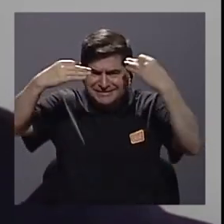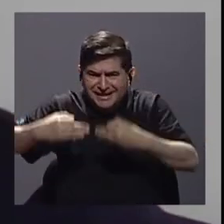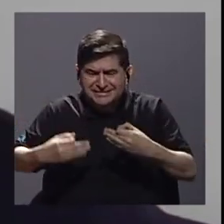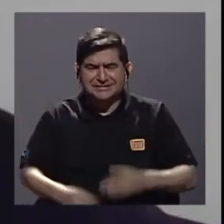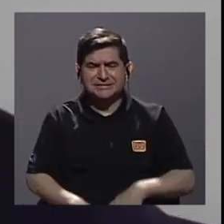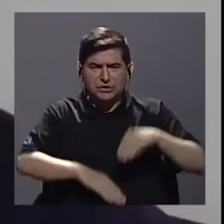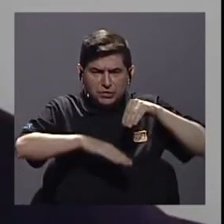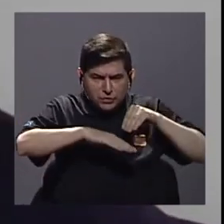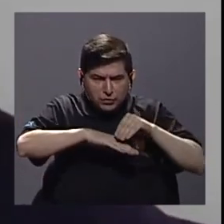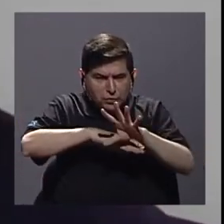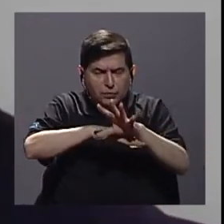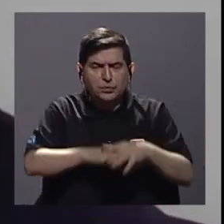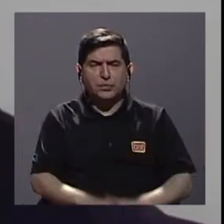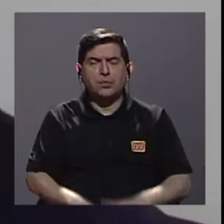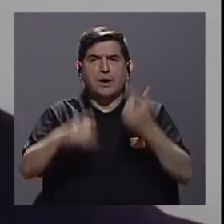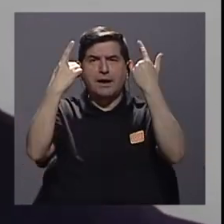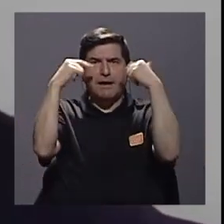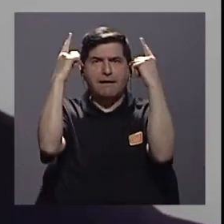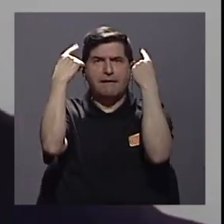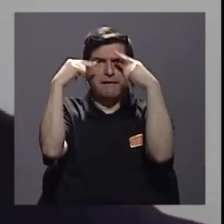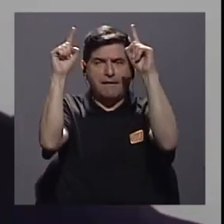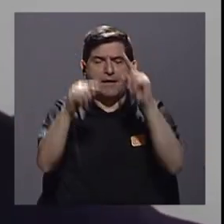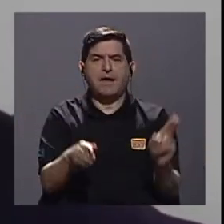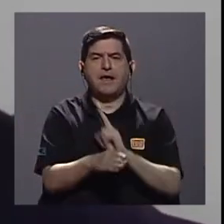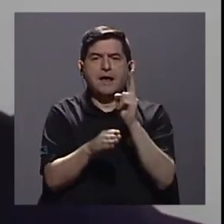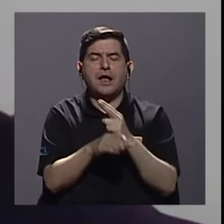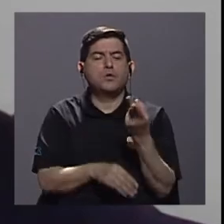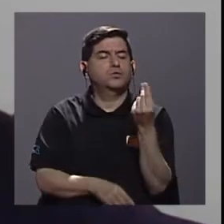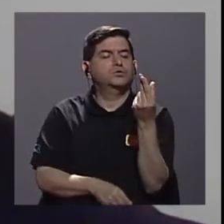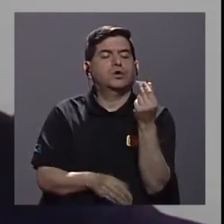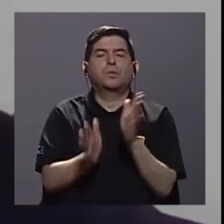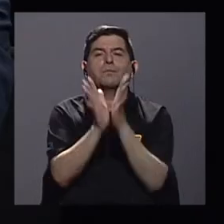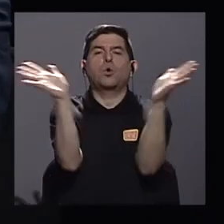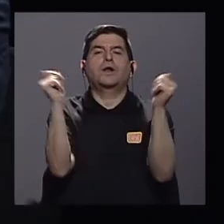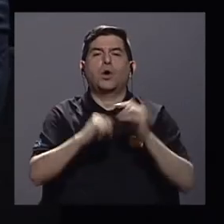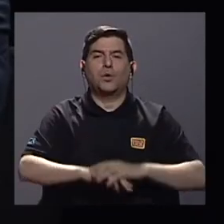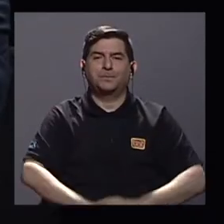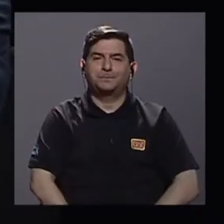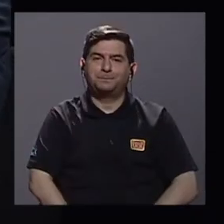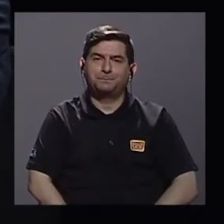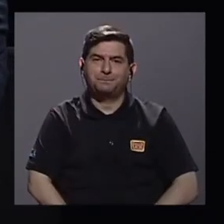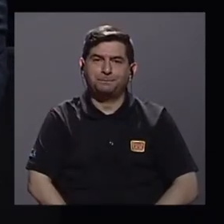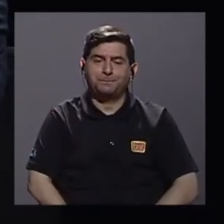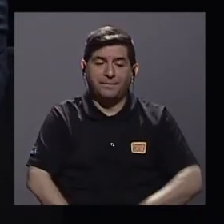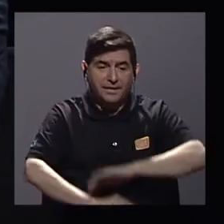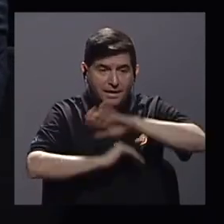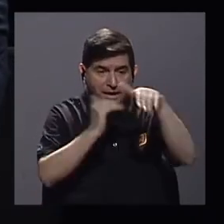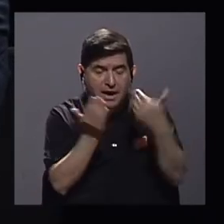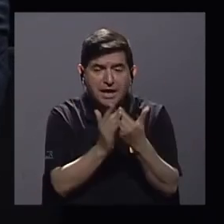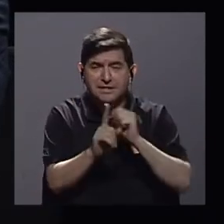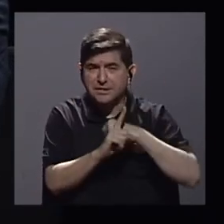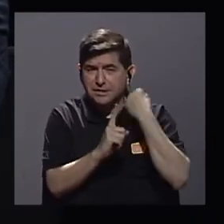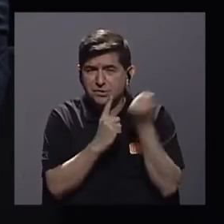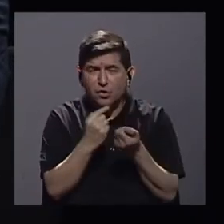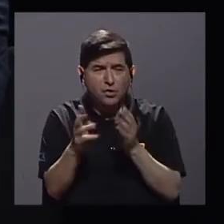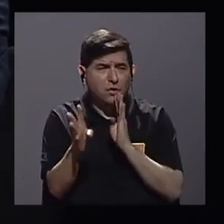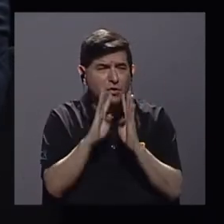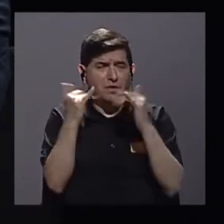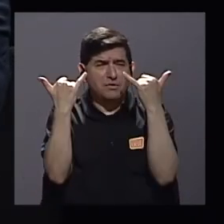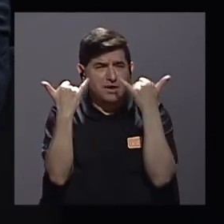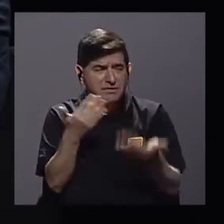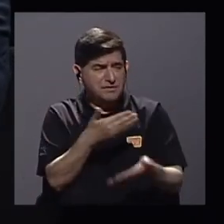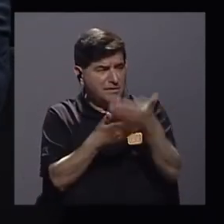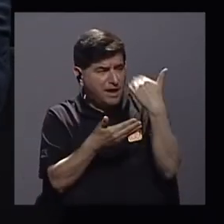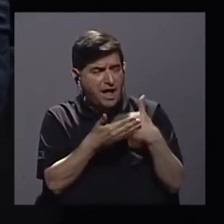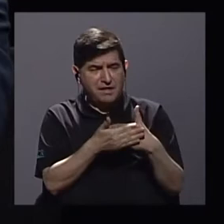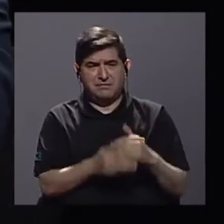conduzcan hacia una mayor eficiencia en lo que es el uso de los recursos. Ahora, en todo ese panorama también se ha hablado mucho en algún